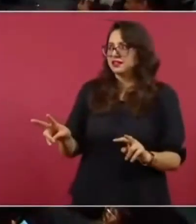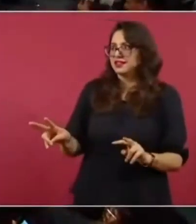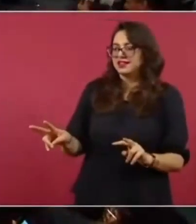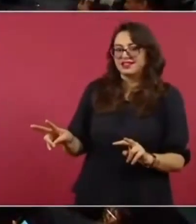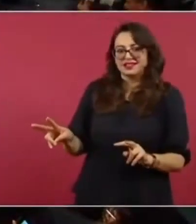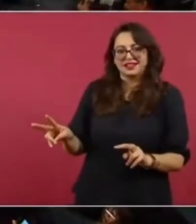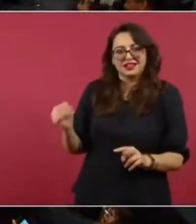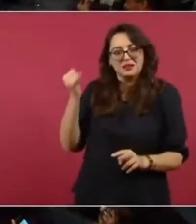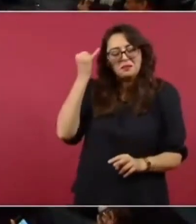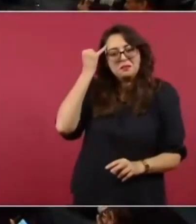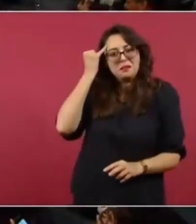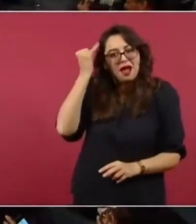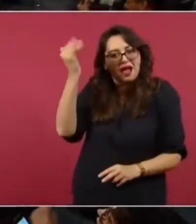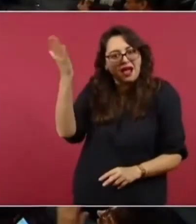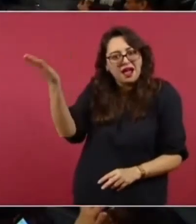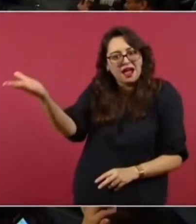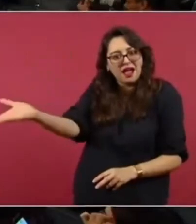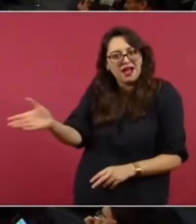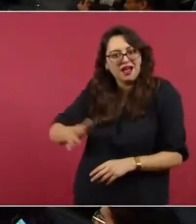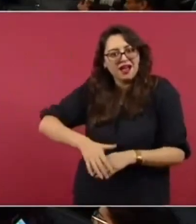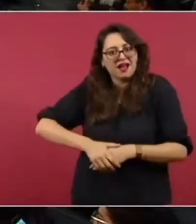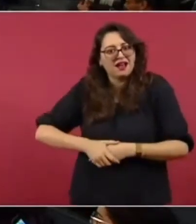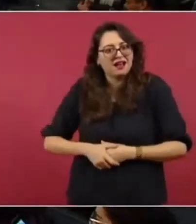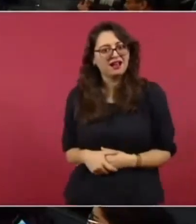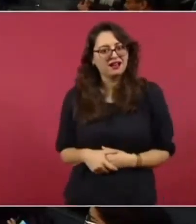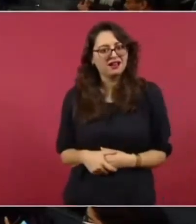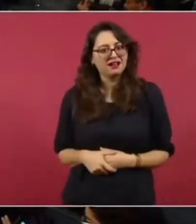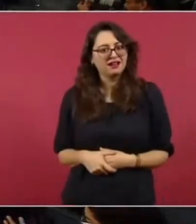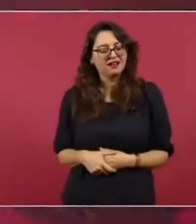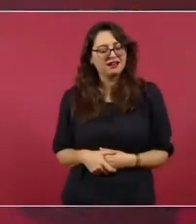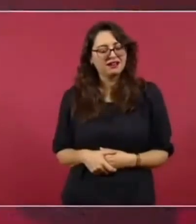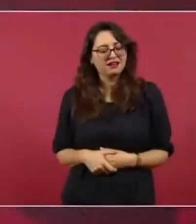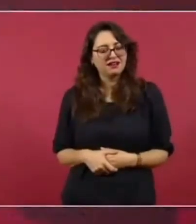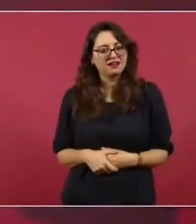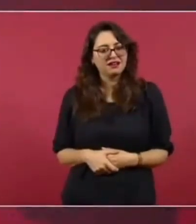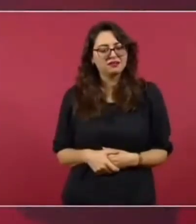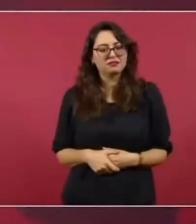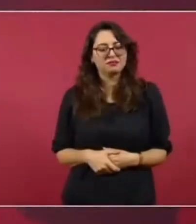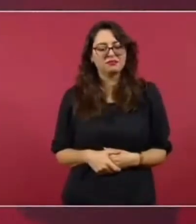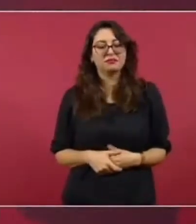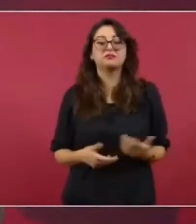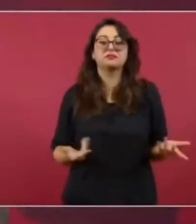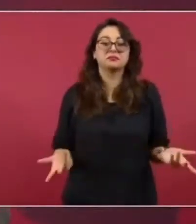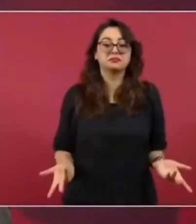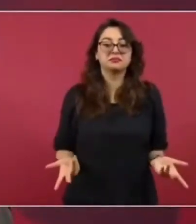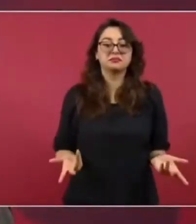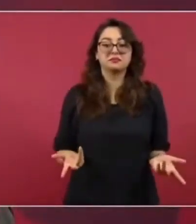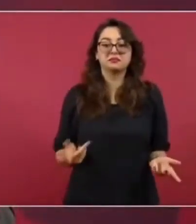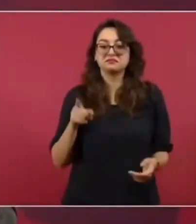puede ganar más que el presidente de la república y ellos ganan